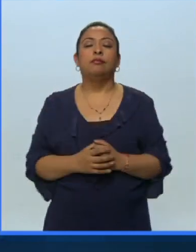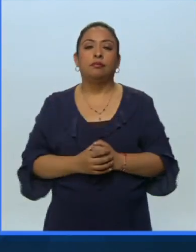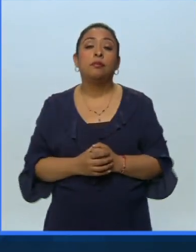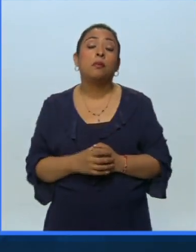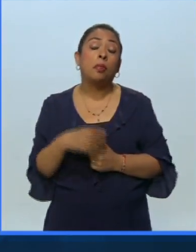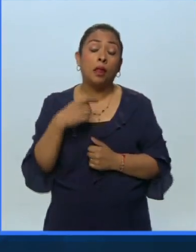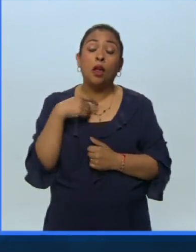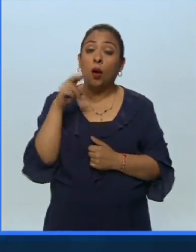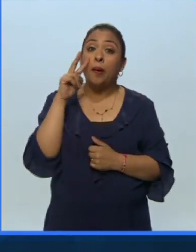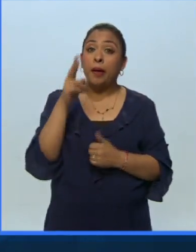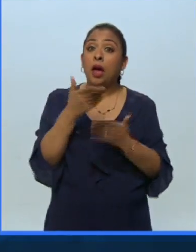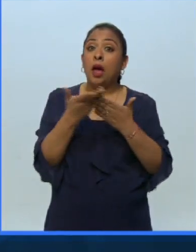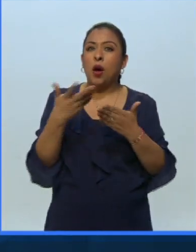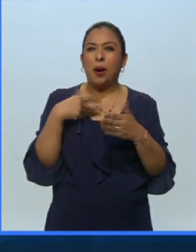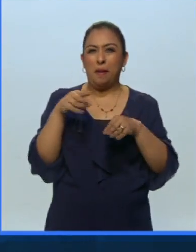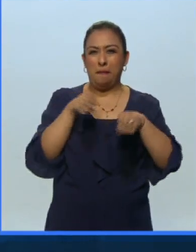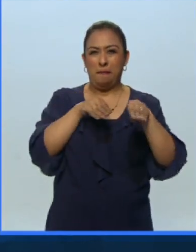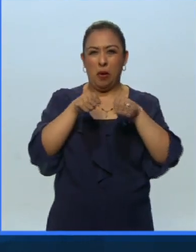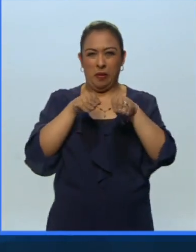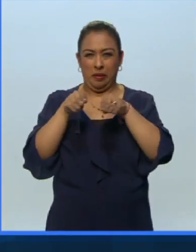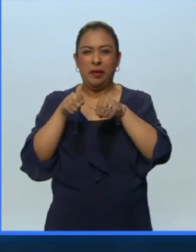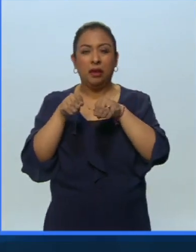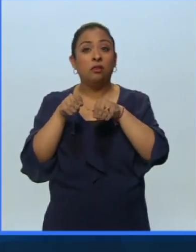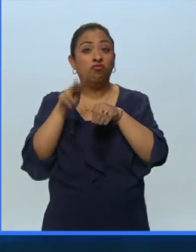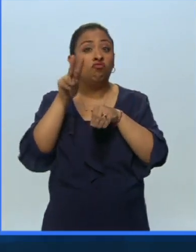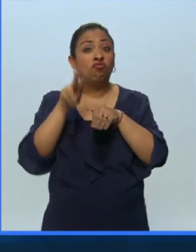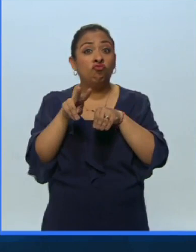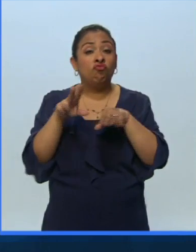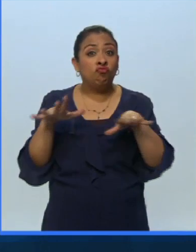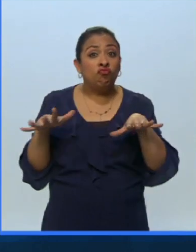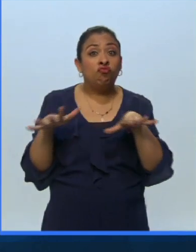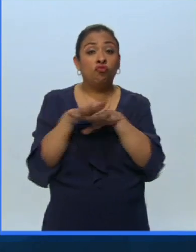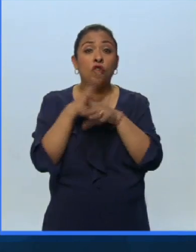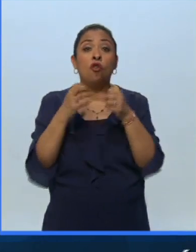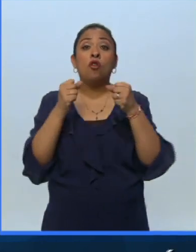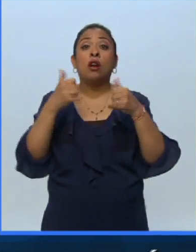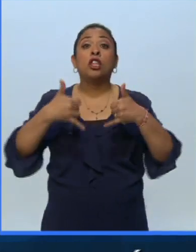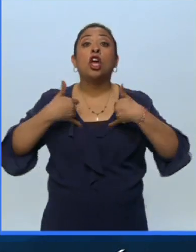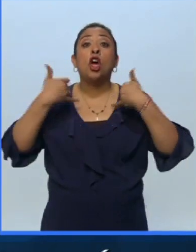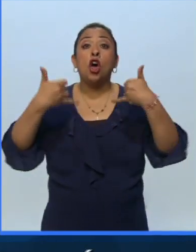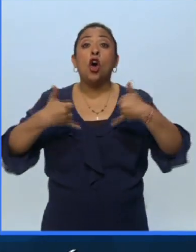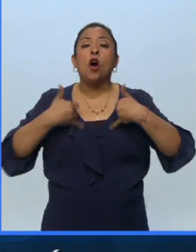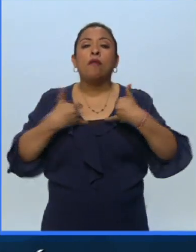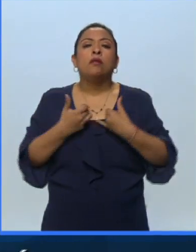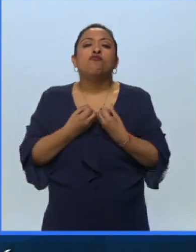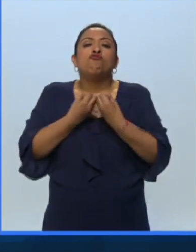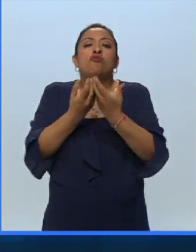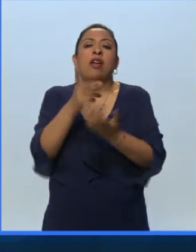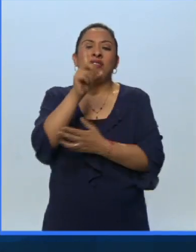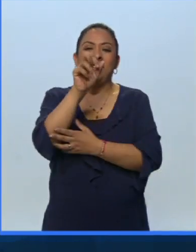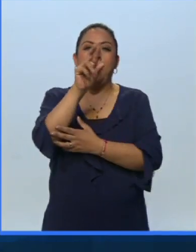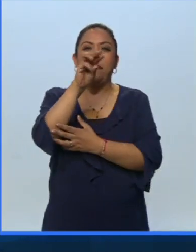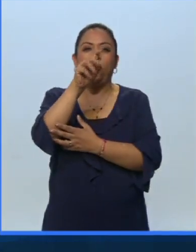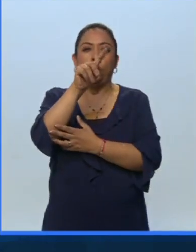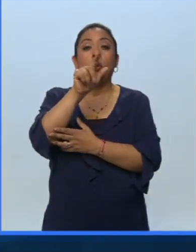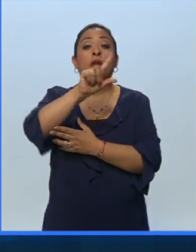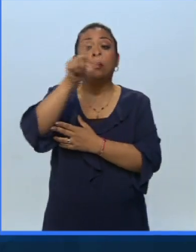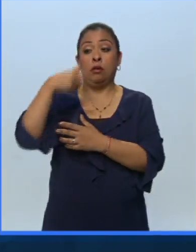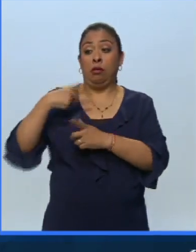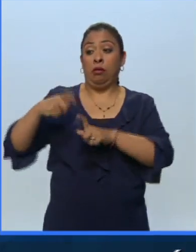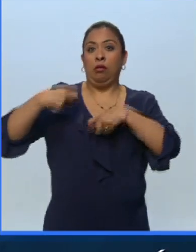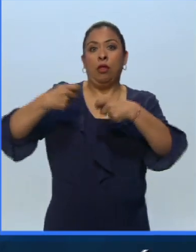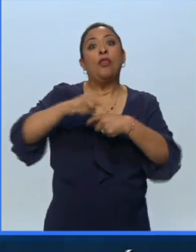Yo veo ahora un movimiento muy fuerte, muy amplio de jóvenes dramaturgos, posteriores a mi